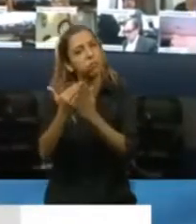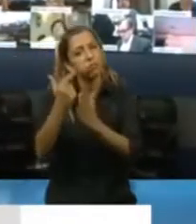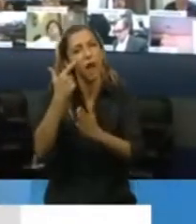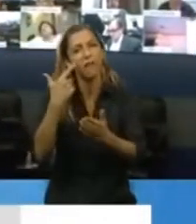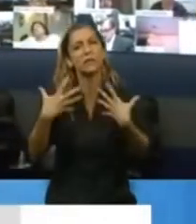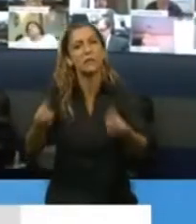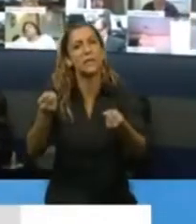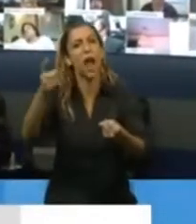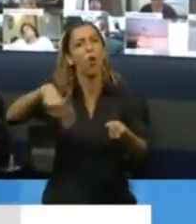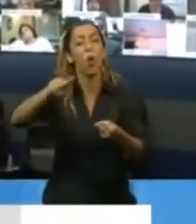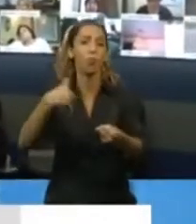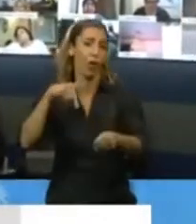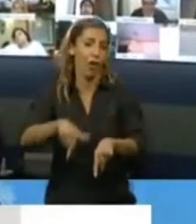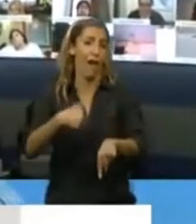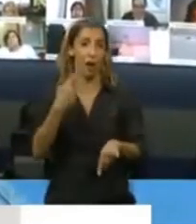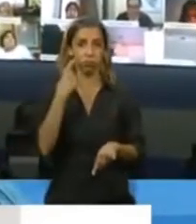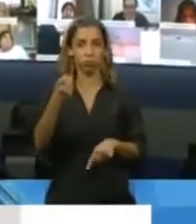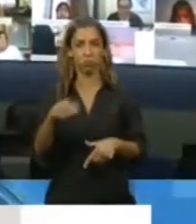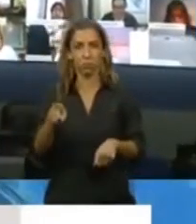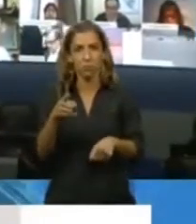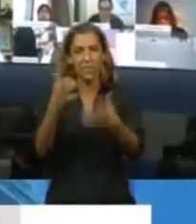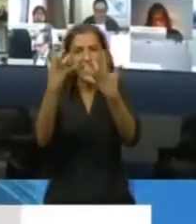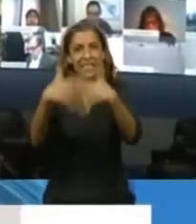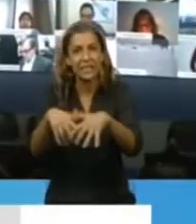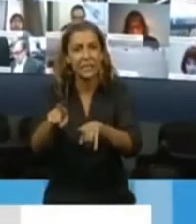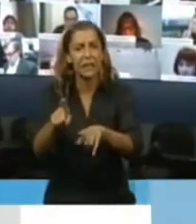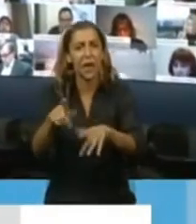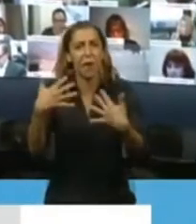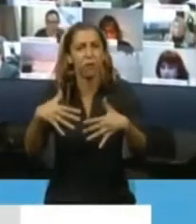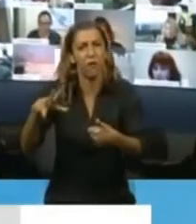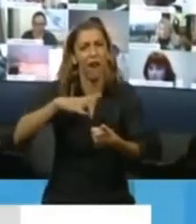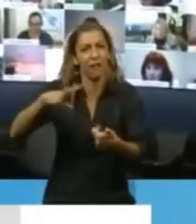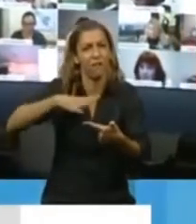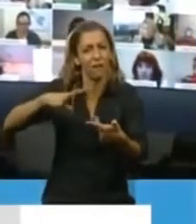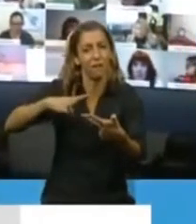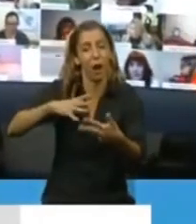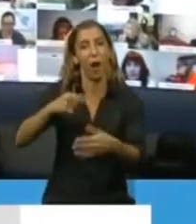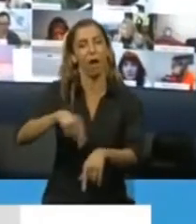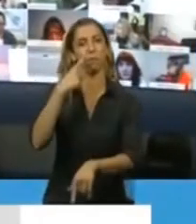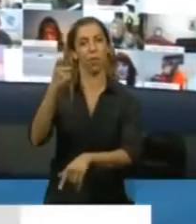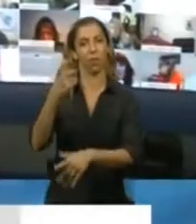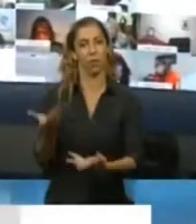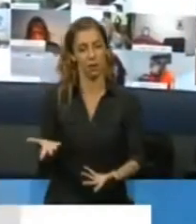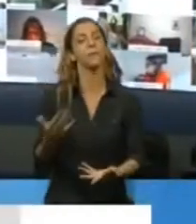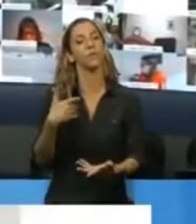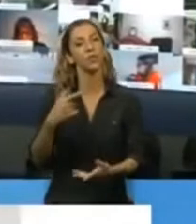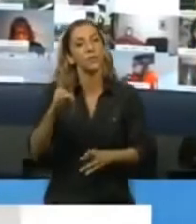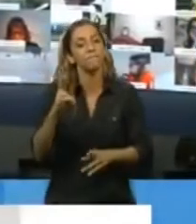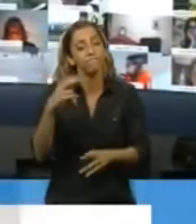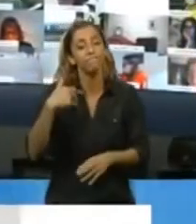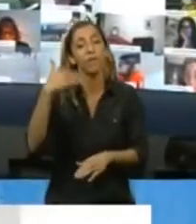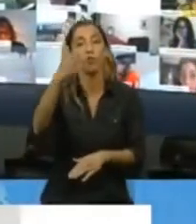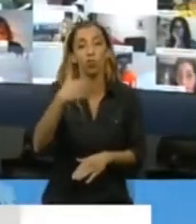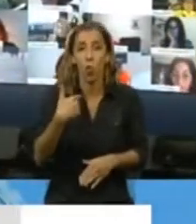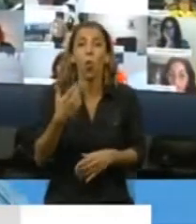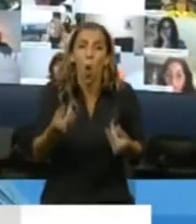las carencias que tiene el sistema. Y cuando volvamos a esa o reconstruyamos esa nueva normalidad, debemos seguir